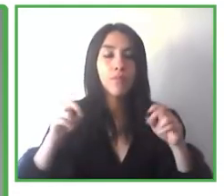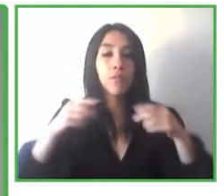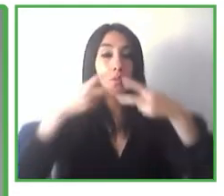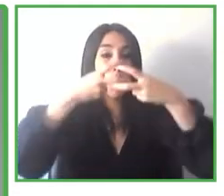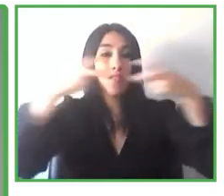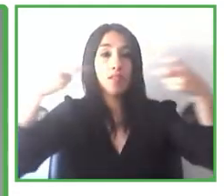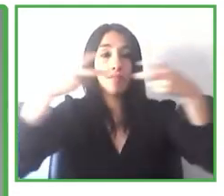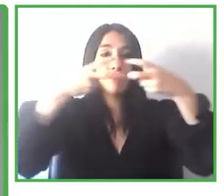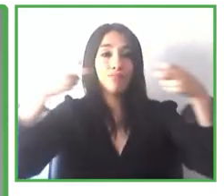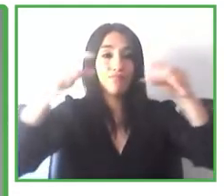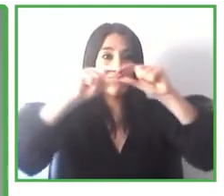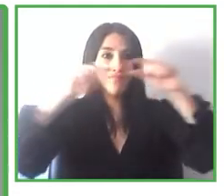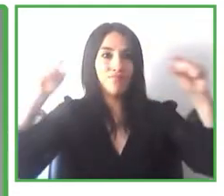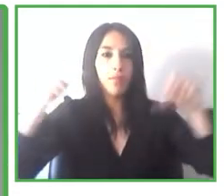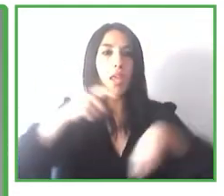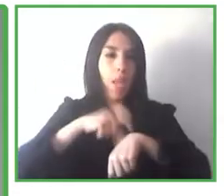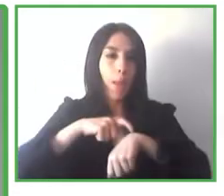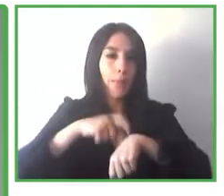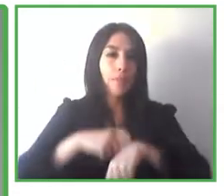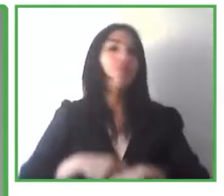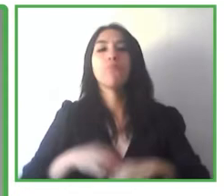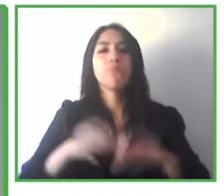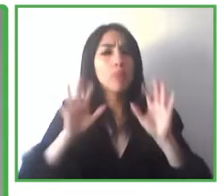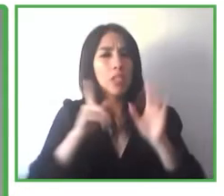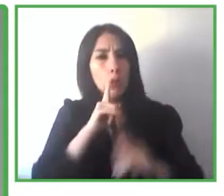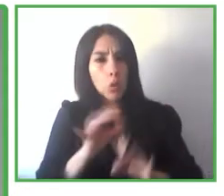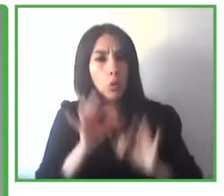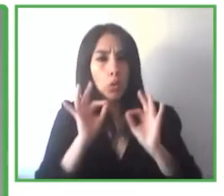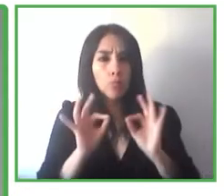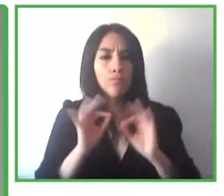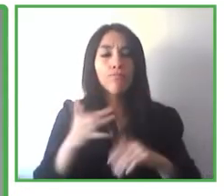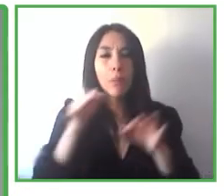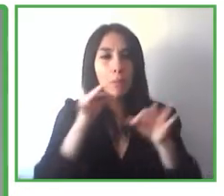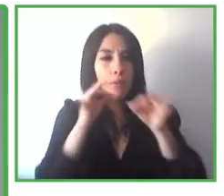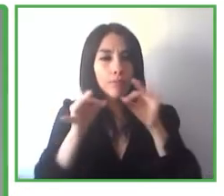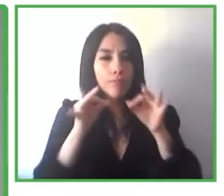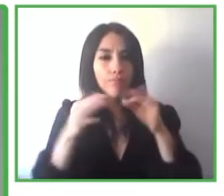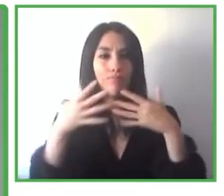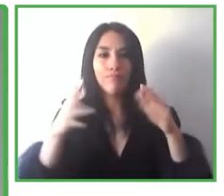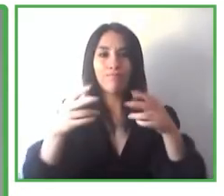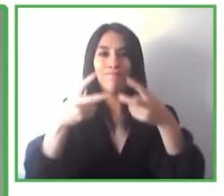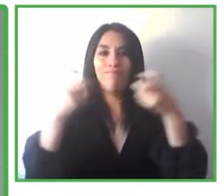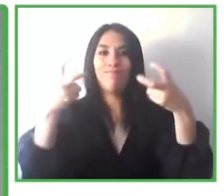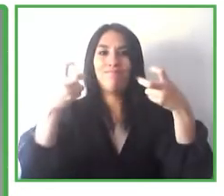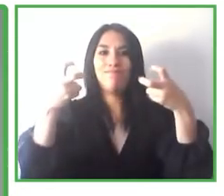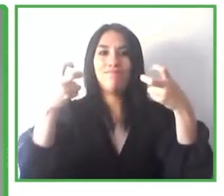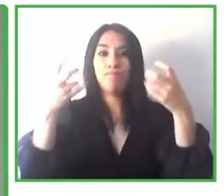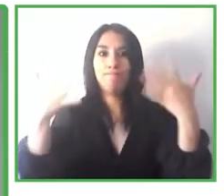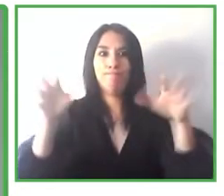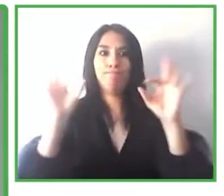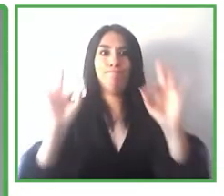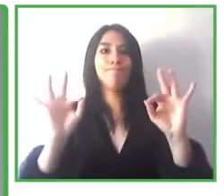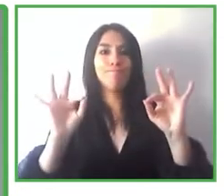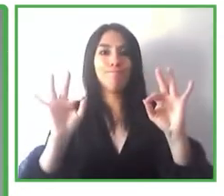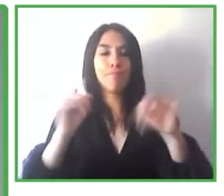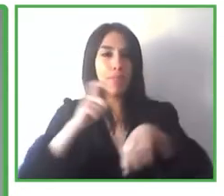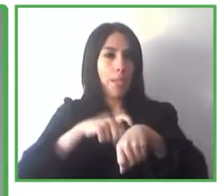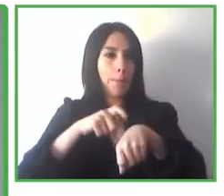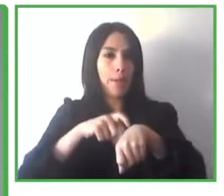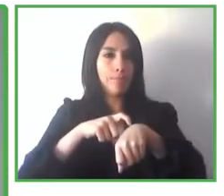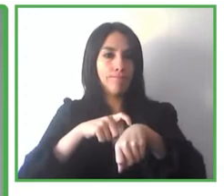lo que podemos estar diciendo en este momento, ¿no? Subtitulados en tiempo real, basados en inteligencia artificial, unidos a